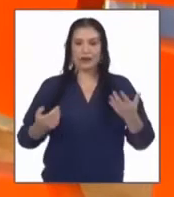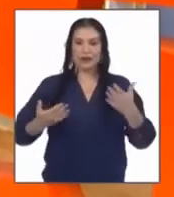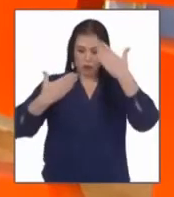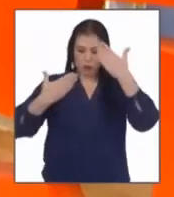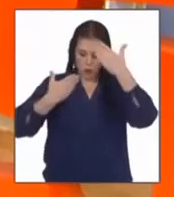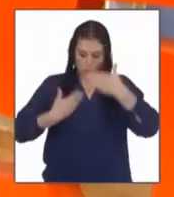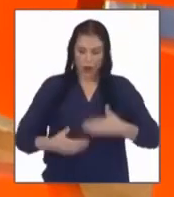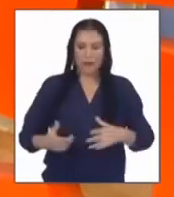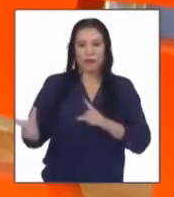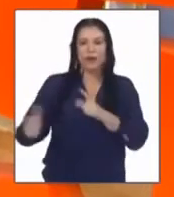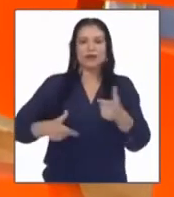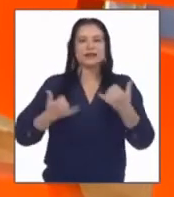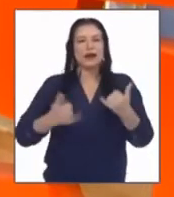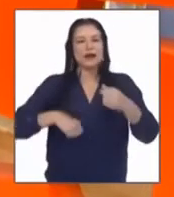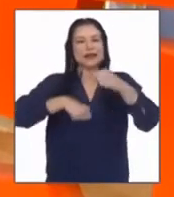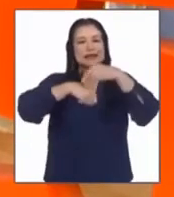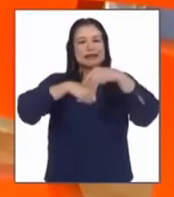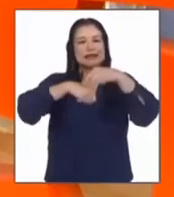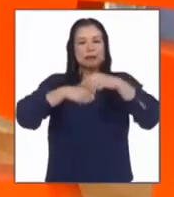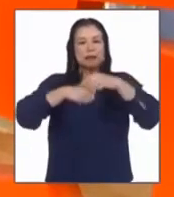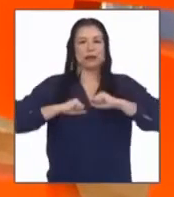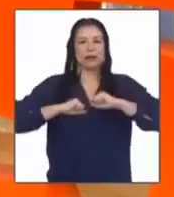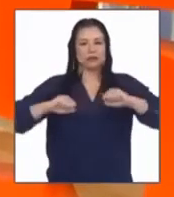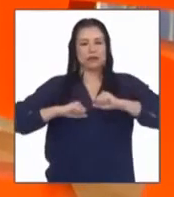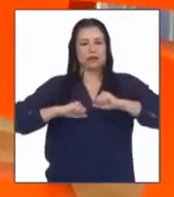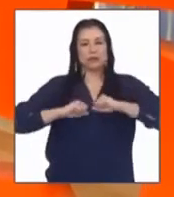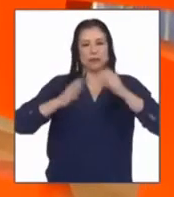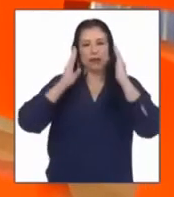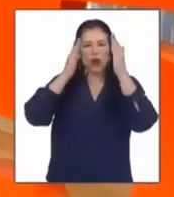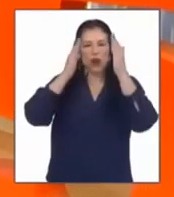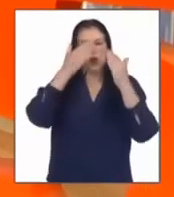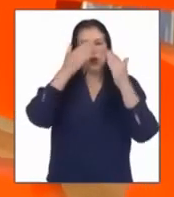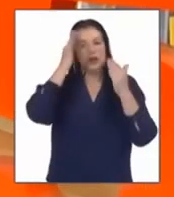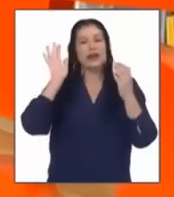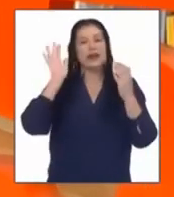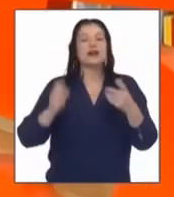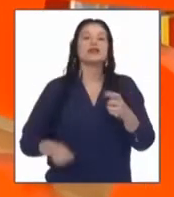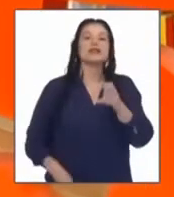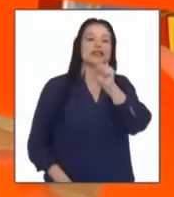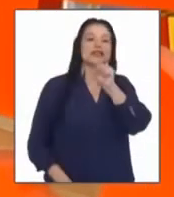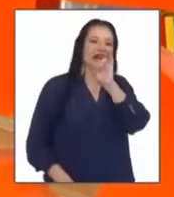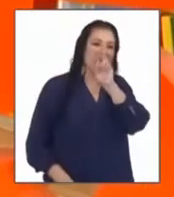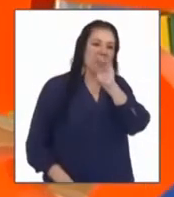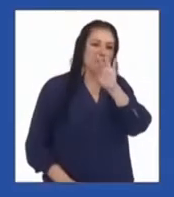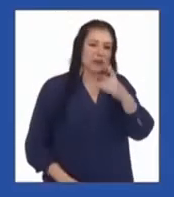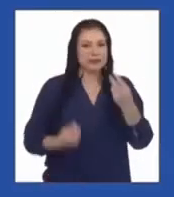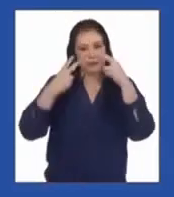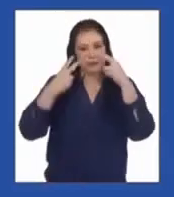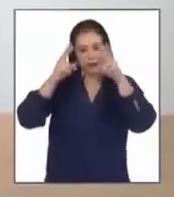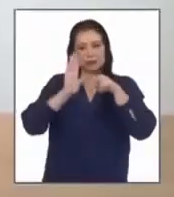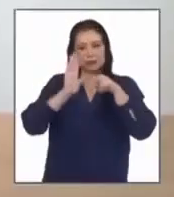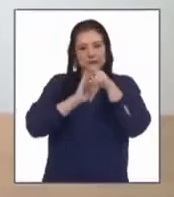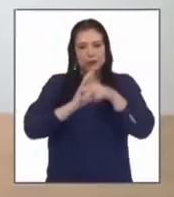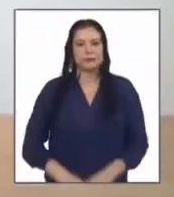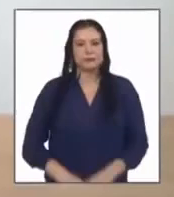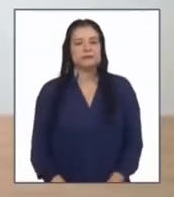cuerpo. Es hora de... ¡Activarte! ¡Vamos con cefas! ¡Adelante con el video!